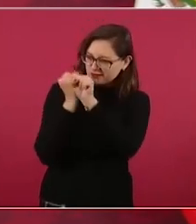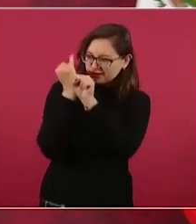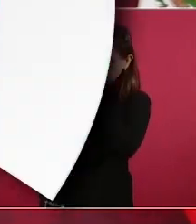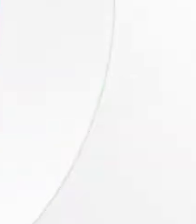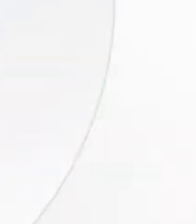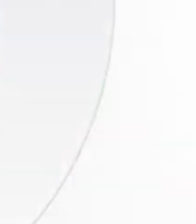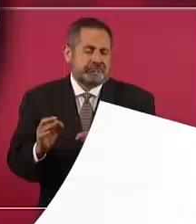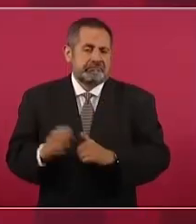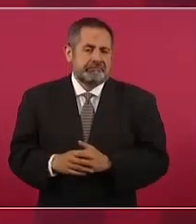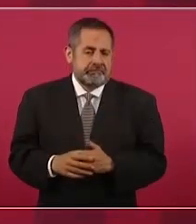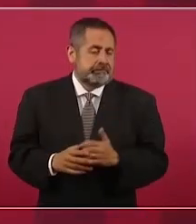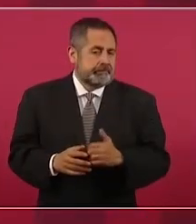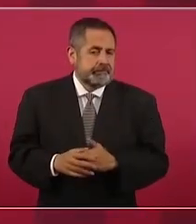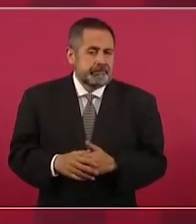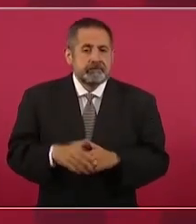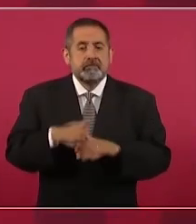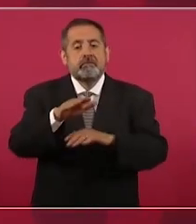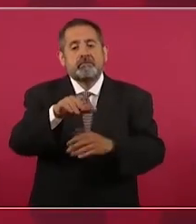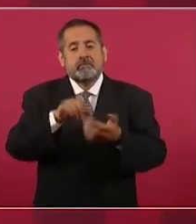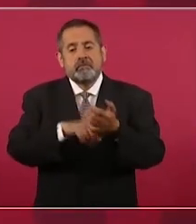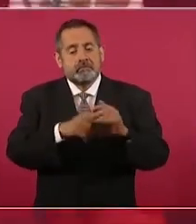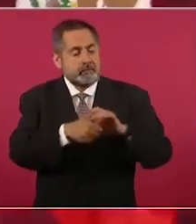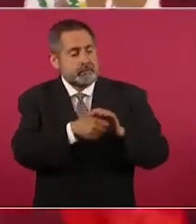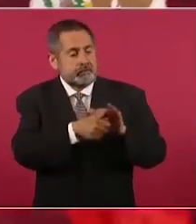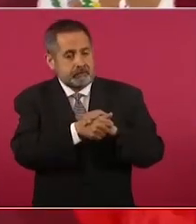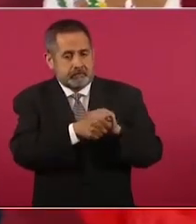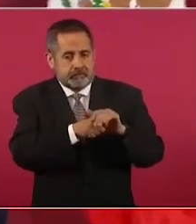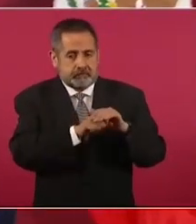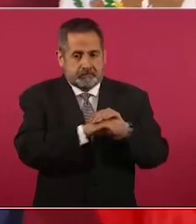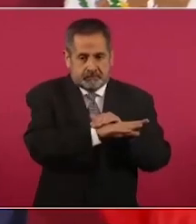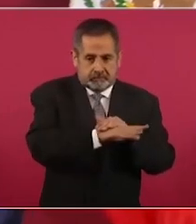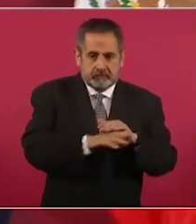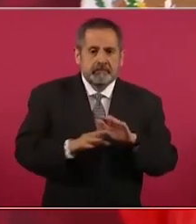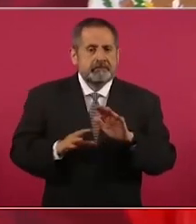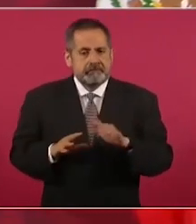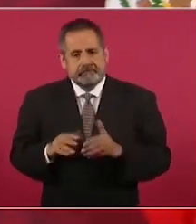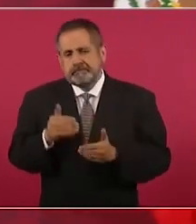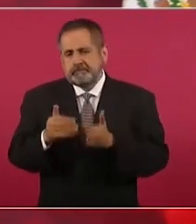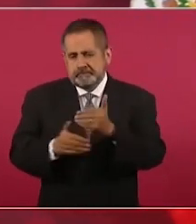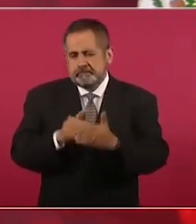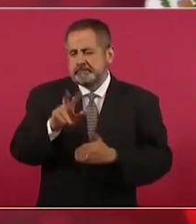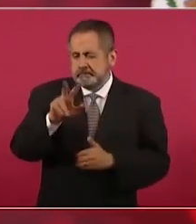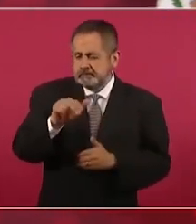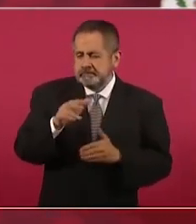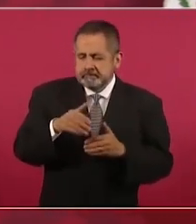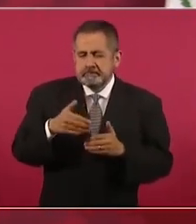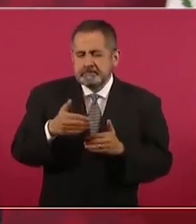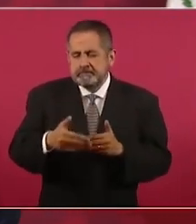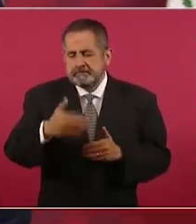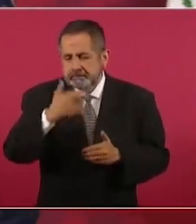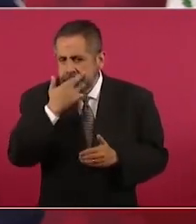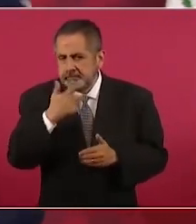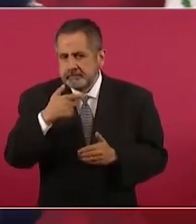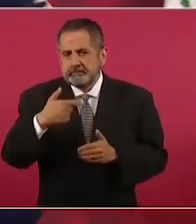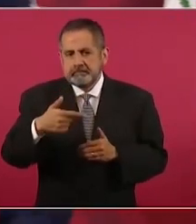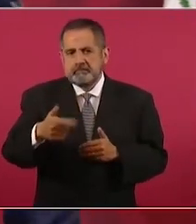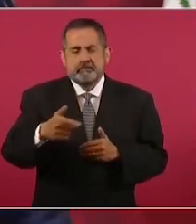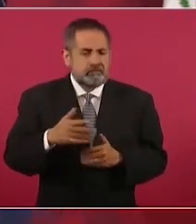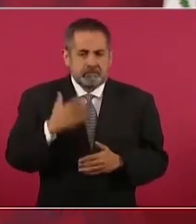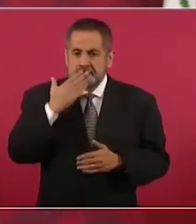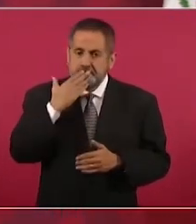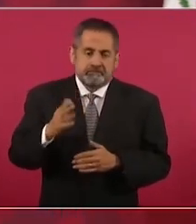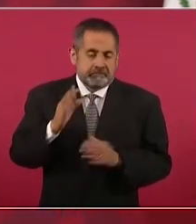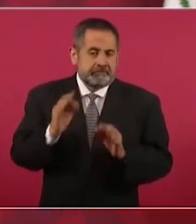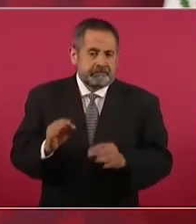cerca de lo de Ayotzinapa vamos avanzando en investigación bien